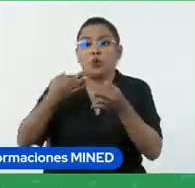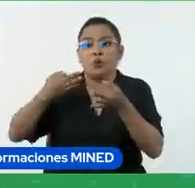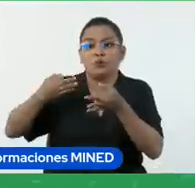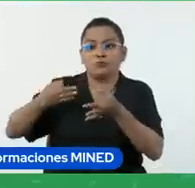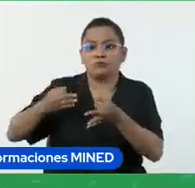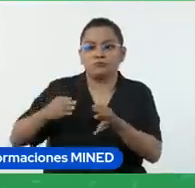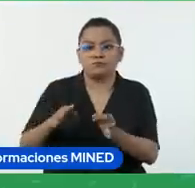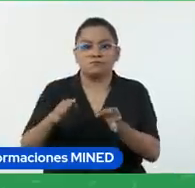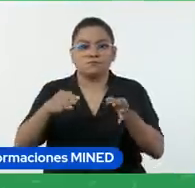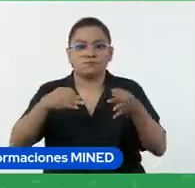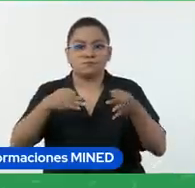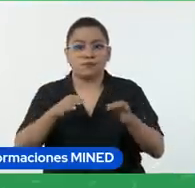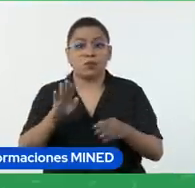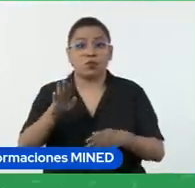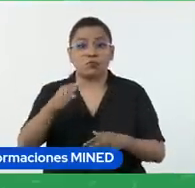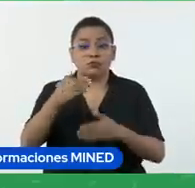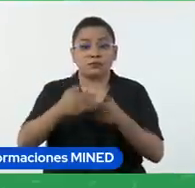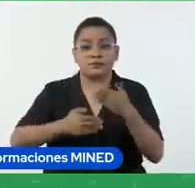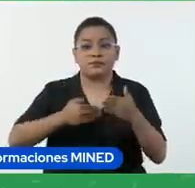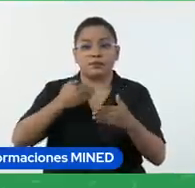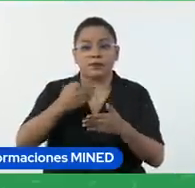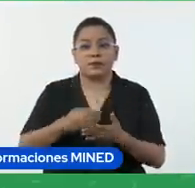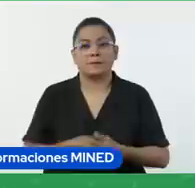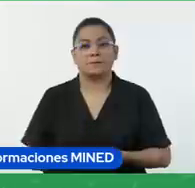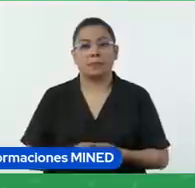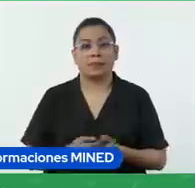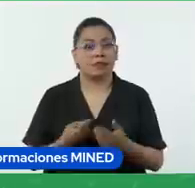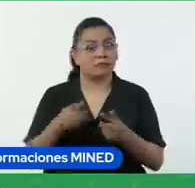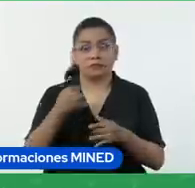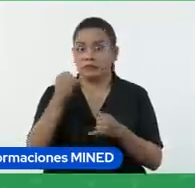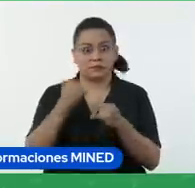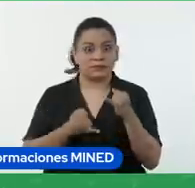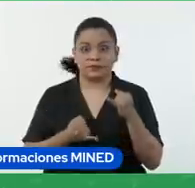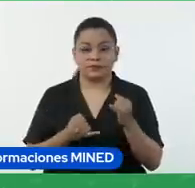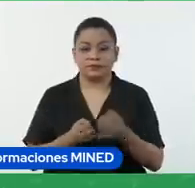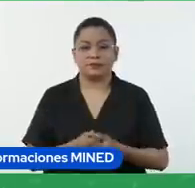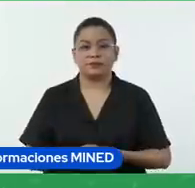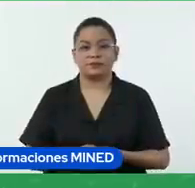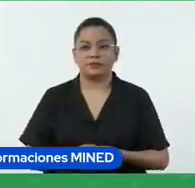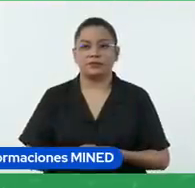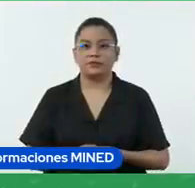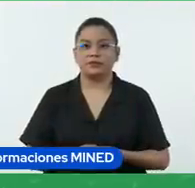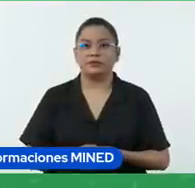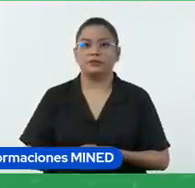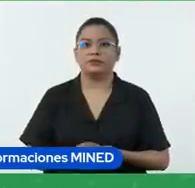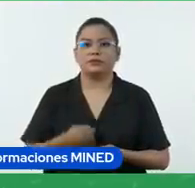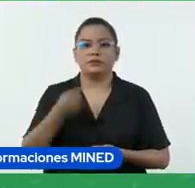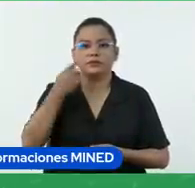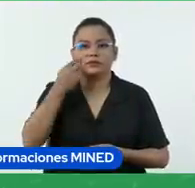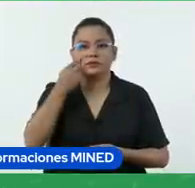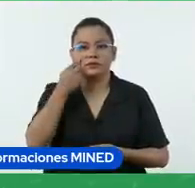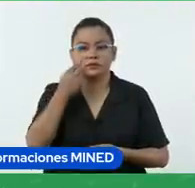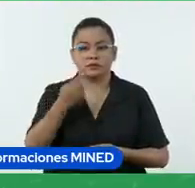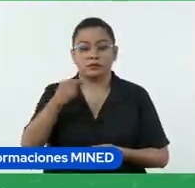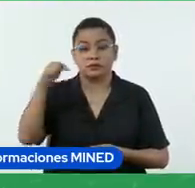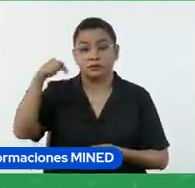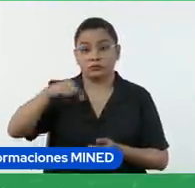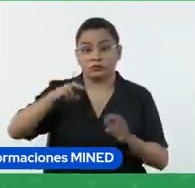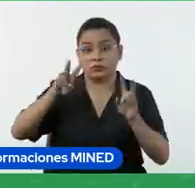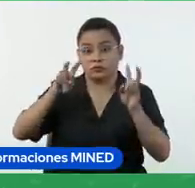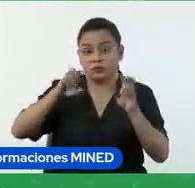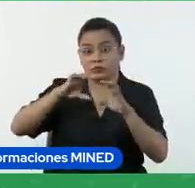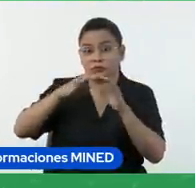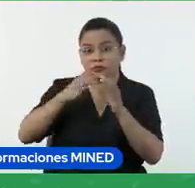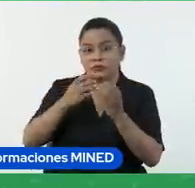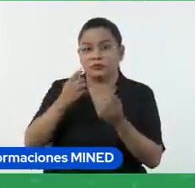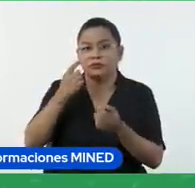utilizar para el proceso. Pero no es el fin. De lo que se va exponiendo, pueden ir tomando lo que